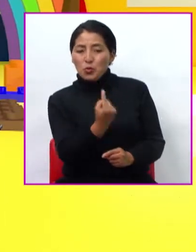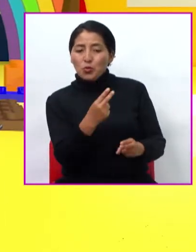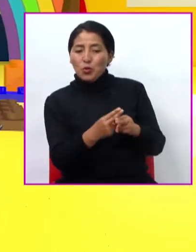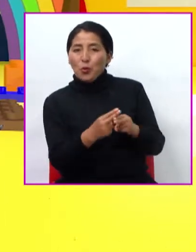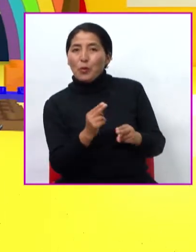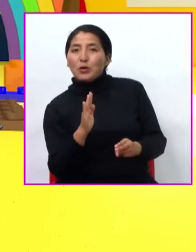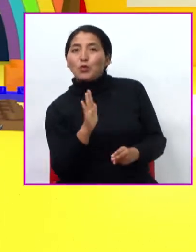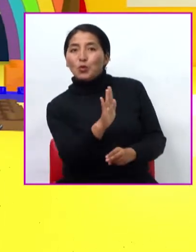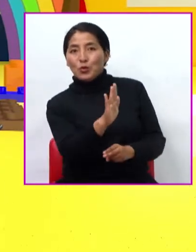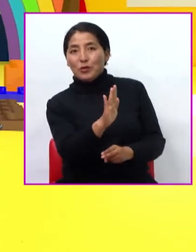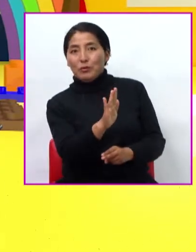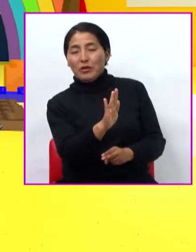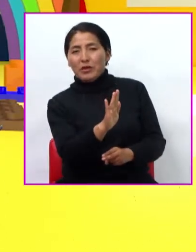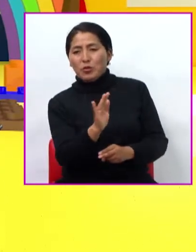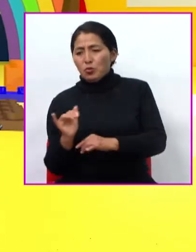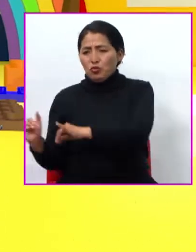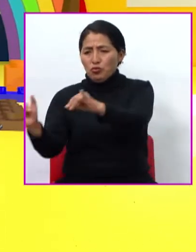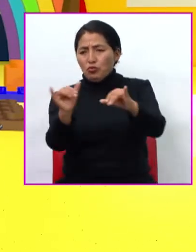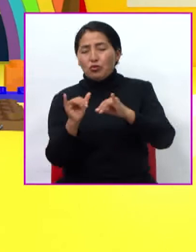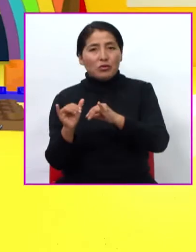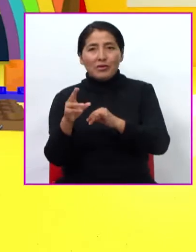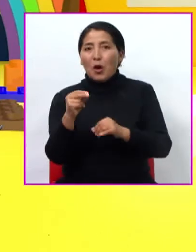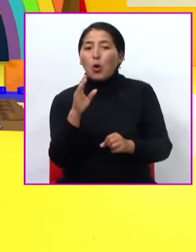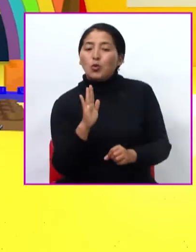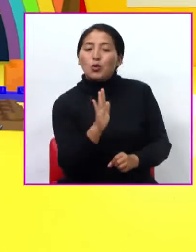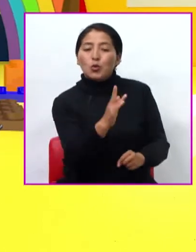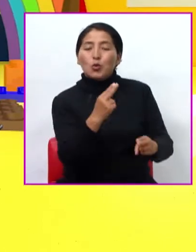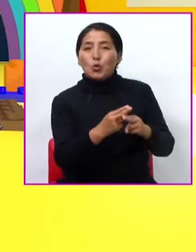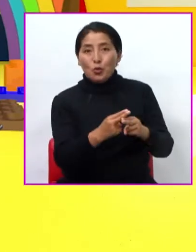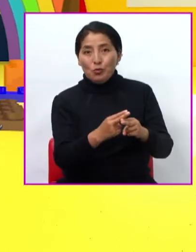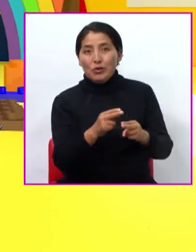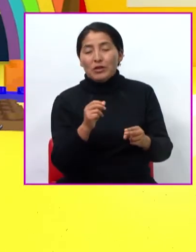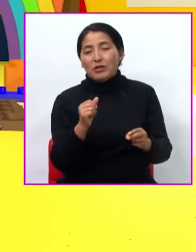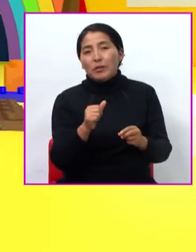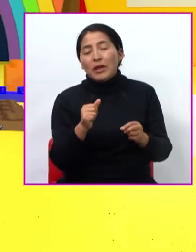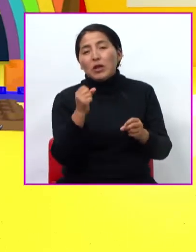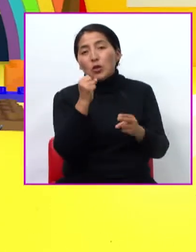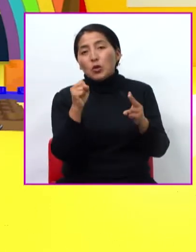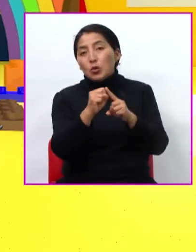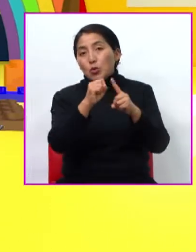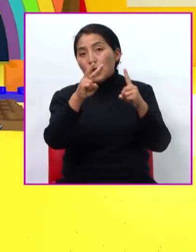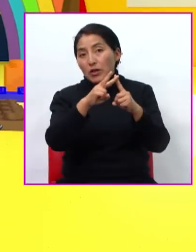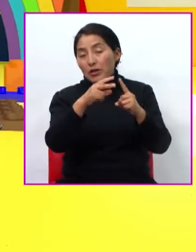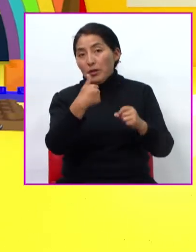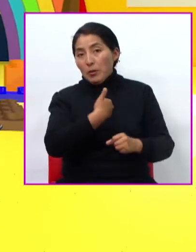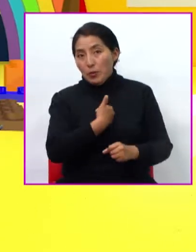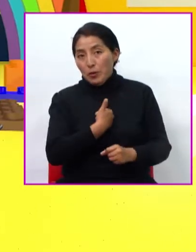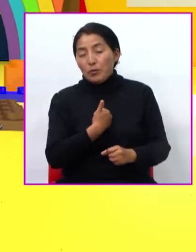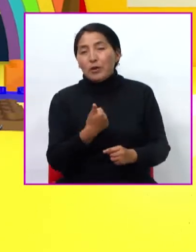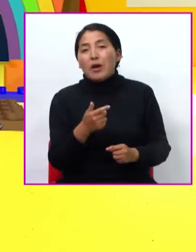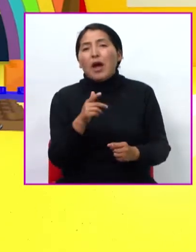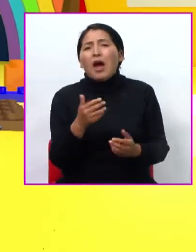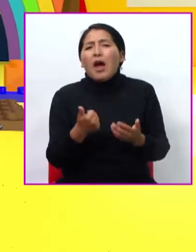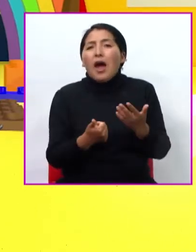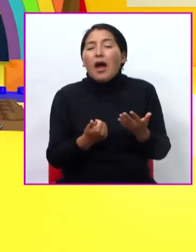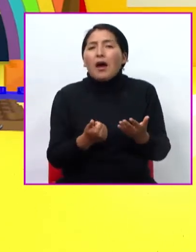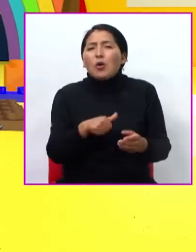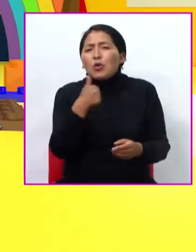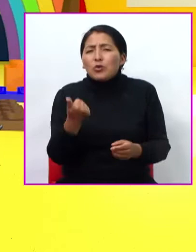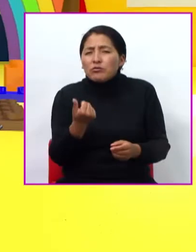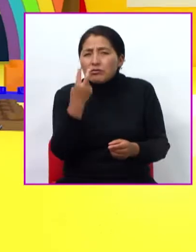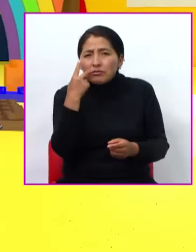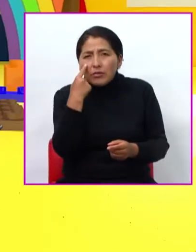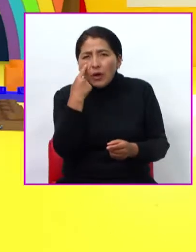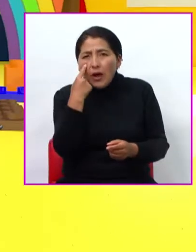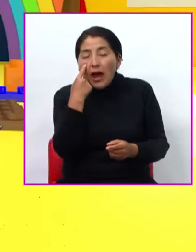Tiene una característica especial los sustantivos propios. ¿Cuáles? ¿Los recordemos? Muy bien. Se escriben